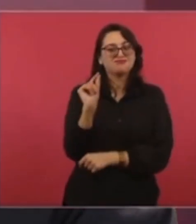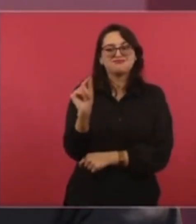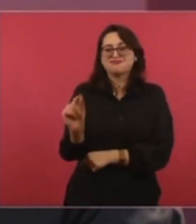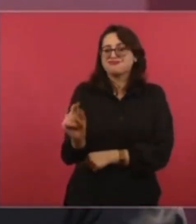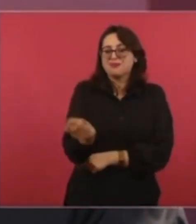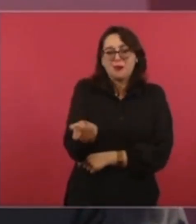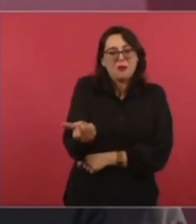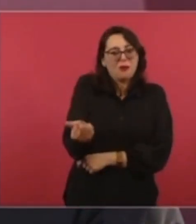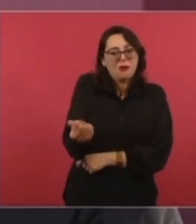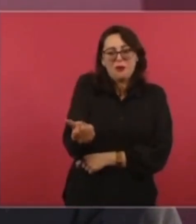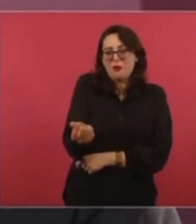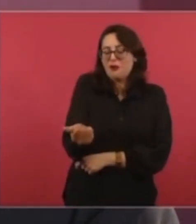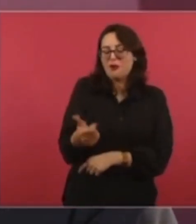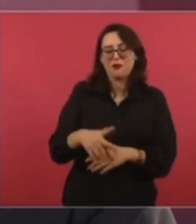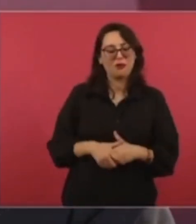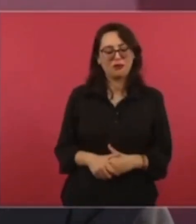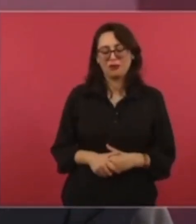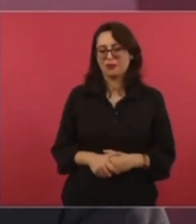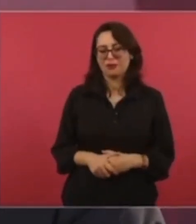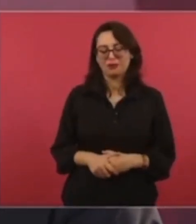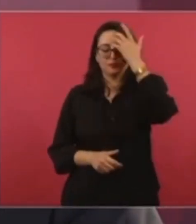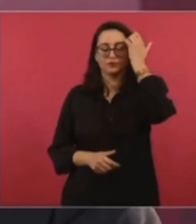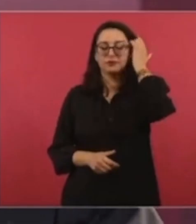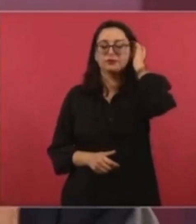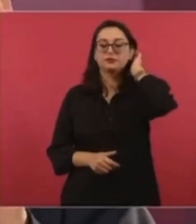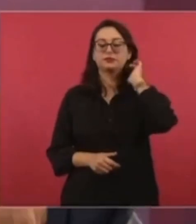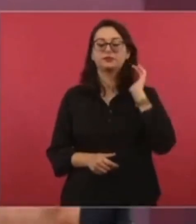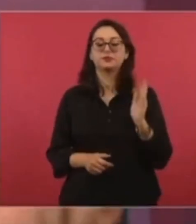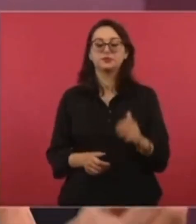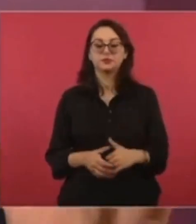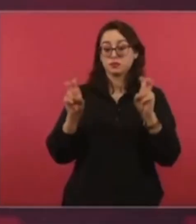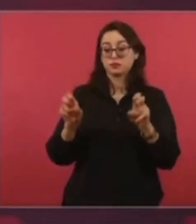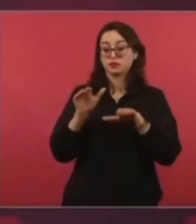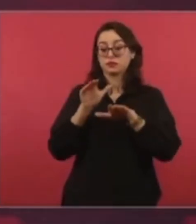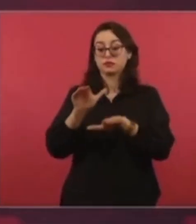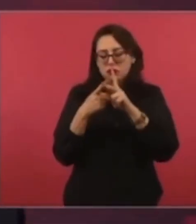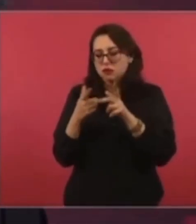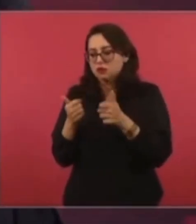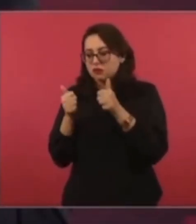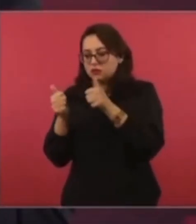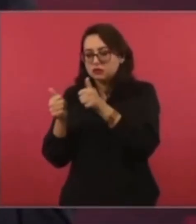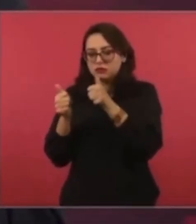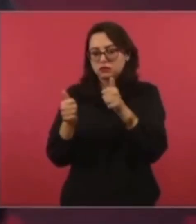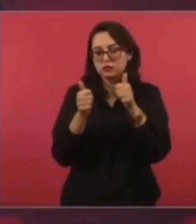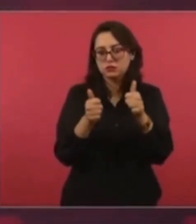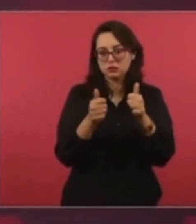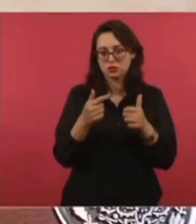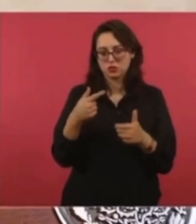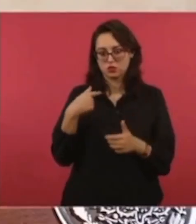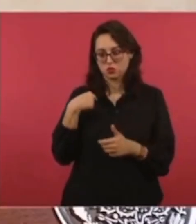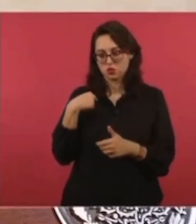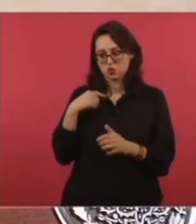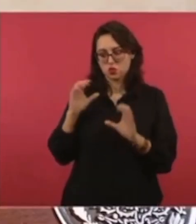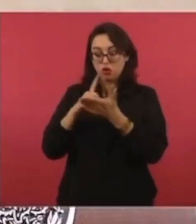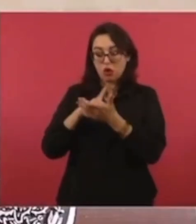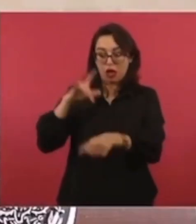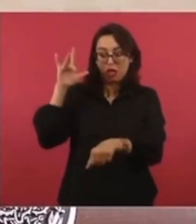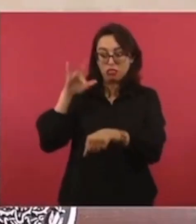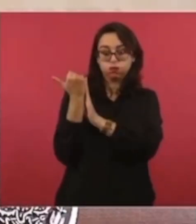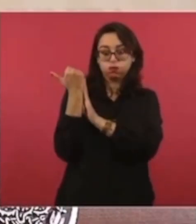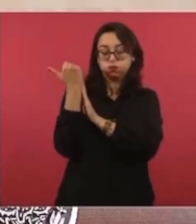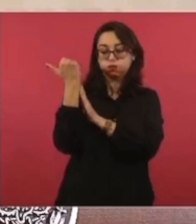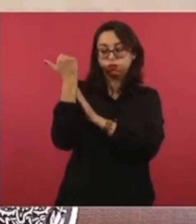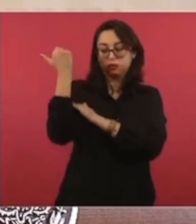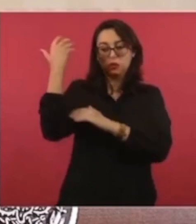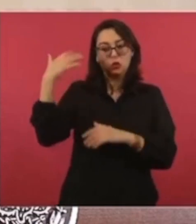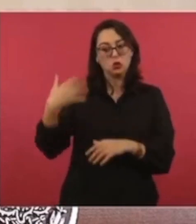unas estadísticas, porque estoy pendiente. Si se incrementa el consumo en México, se nos